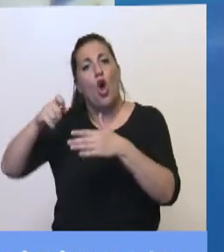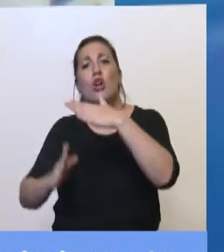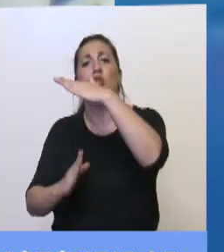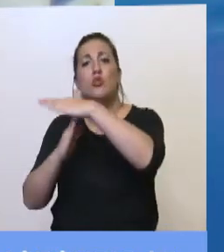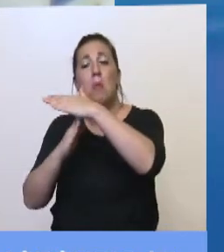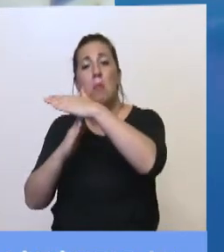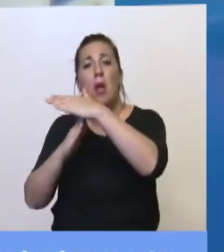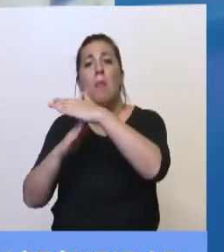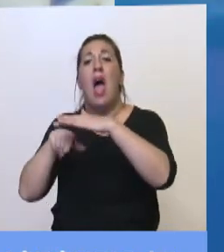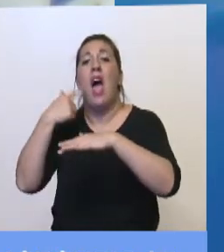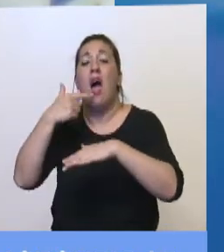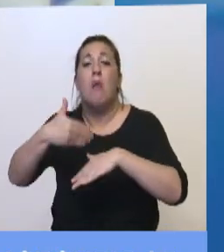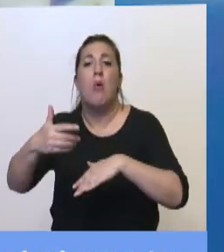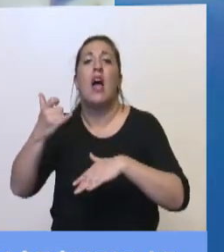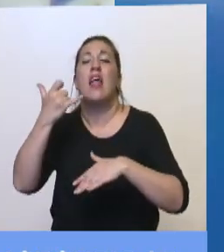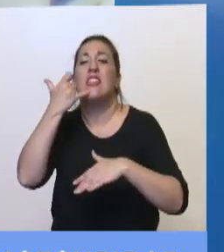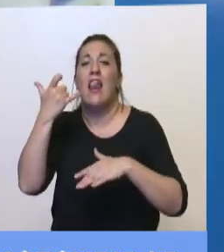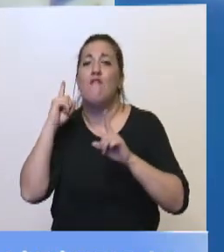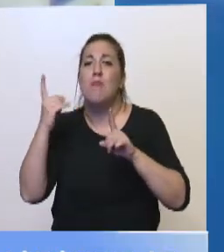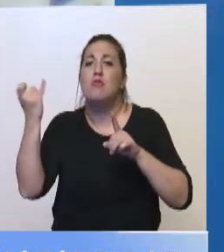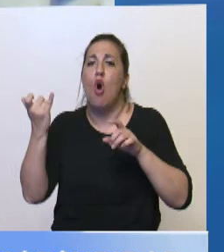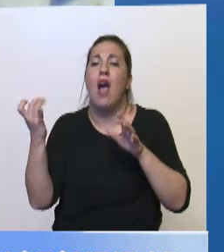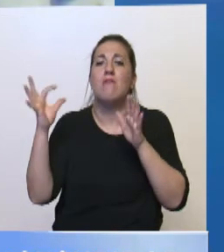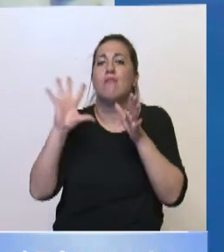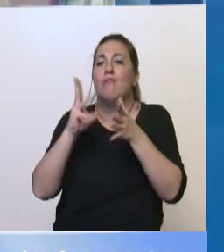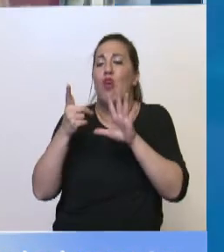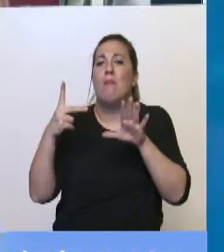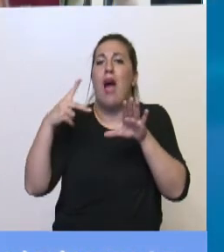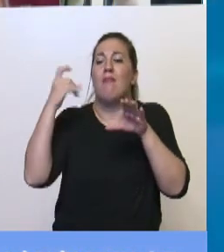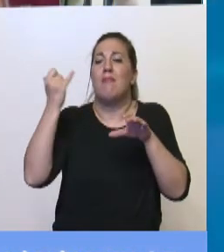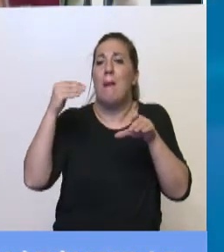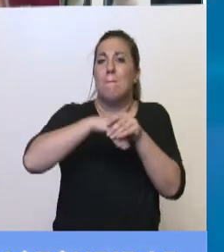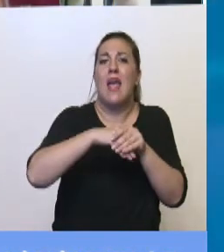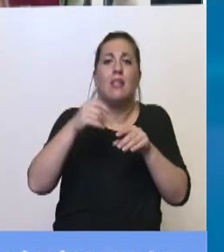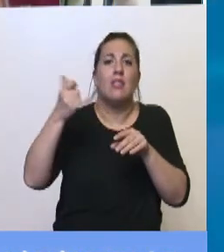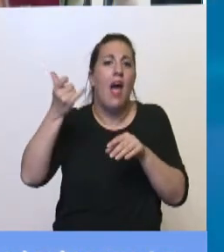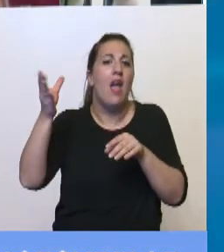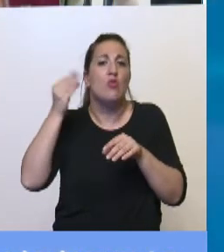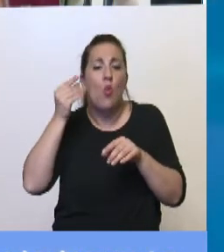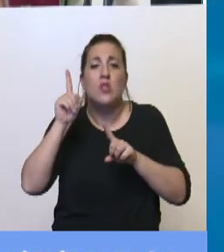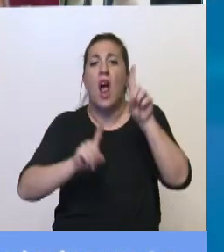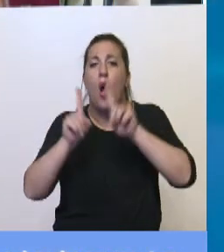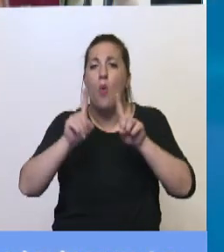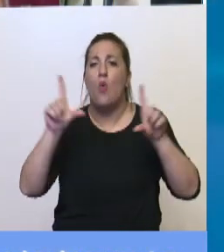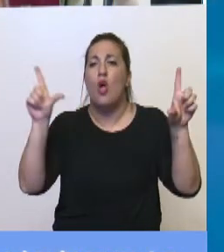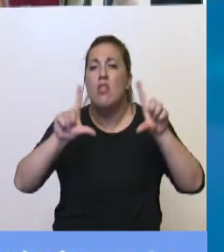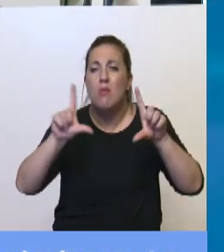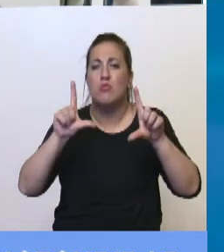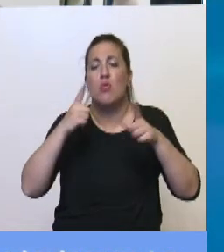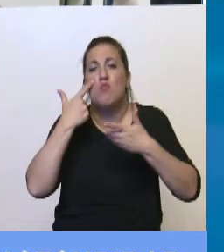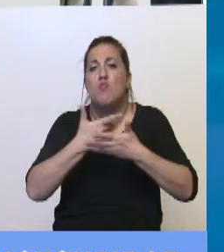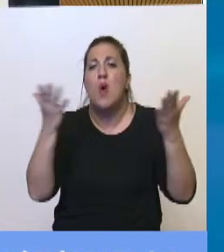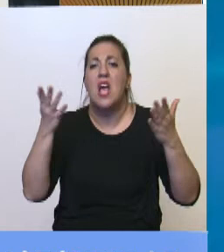poquitos días nos intervinieron en el teléfono. Bueno, usted recordará cómo después se rebodeaban escuchando y algunos medios de comunicación pasando